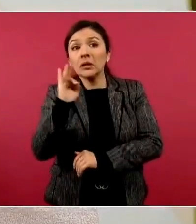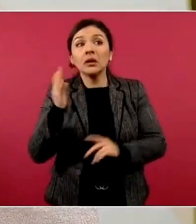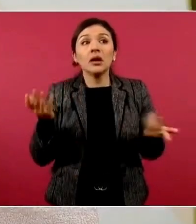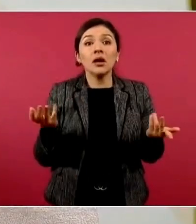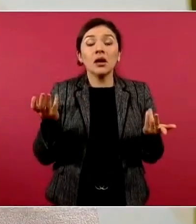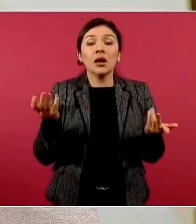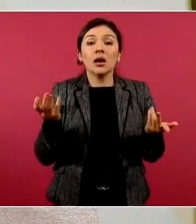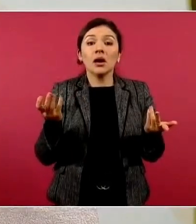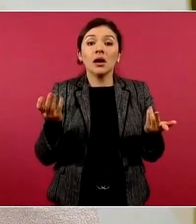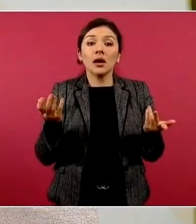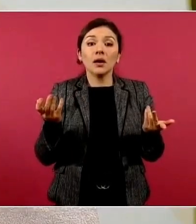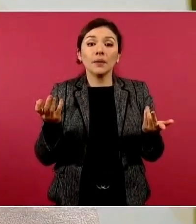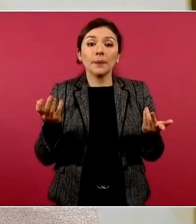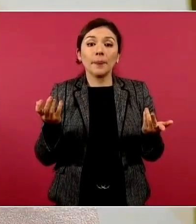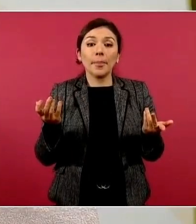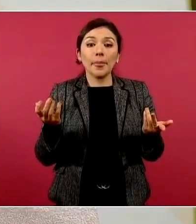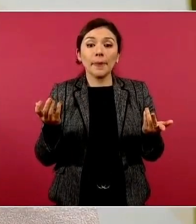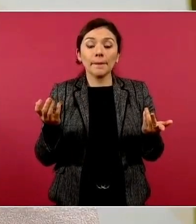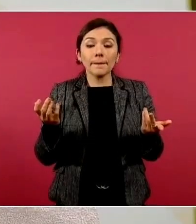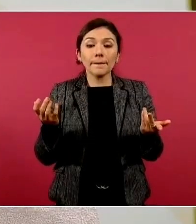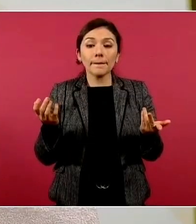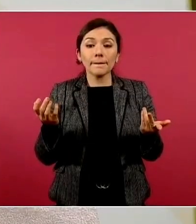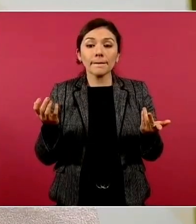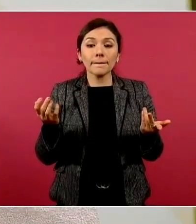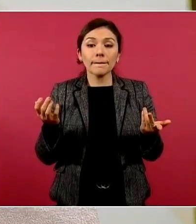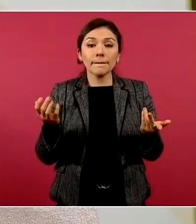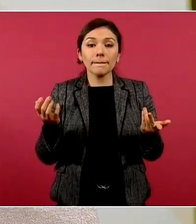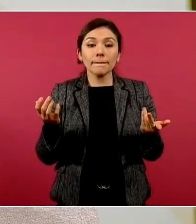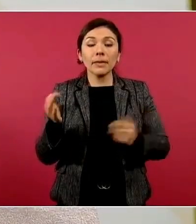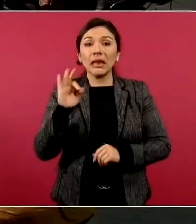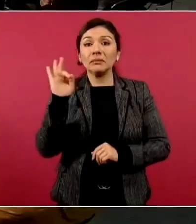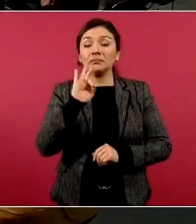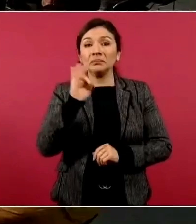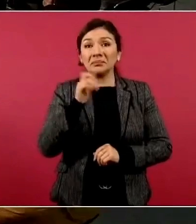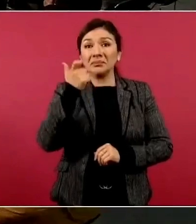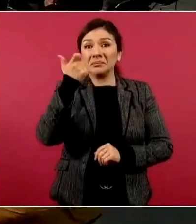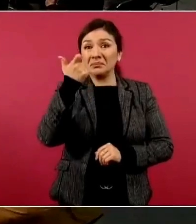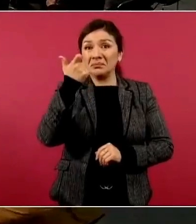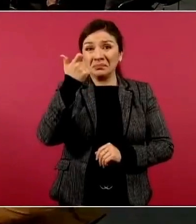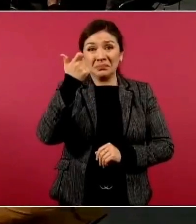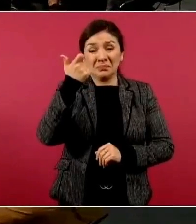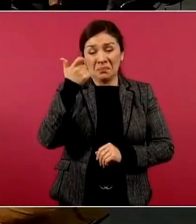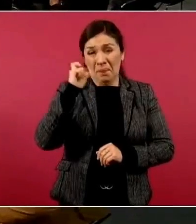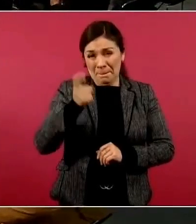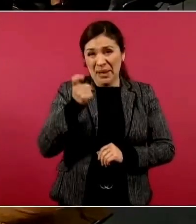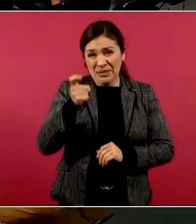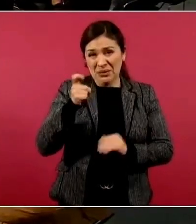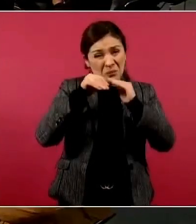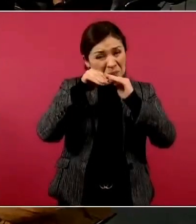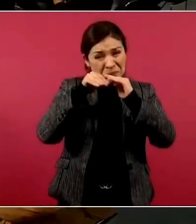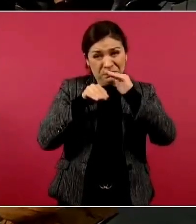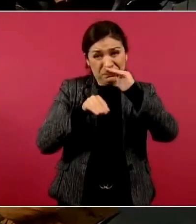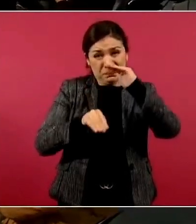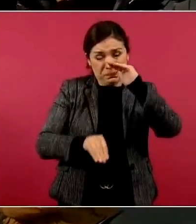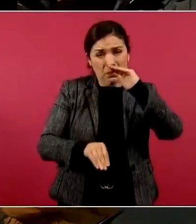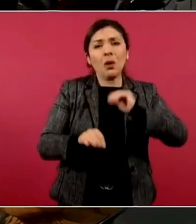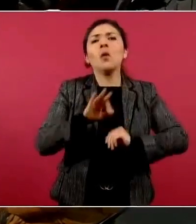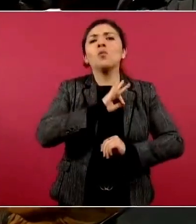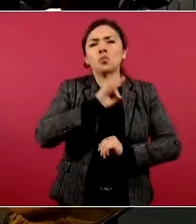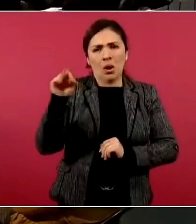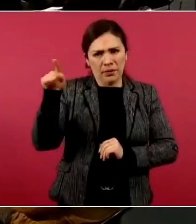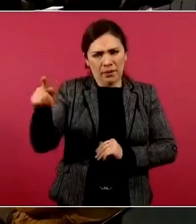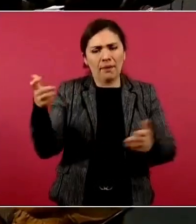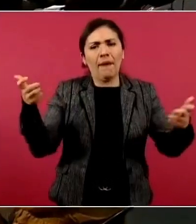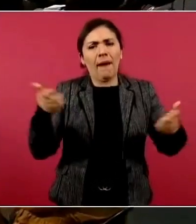depreciación podían soltar dólares